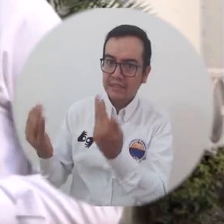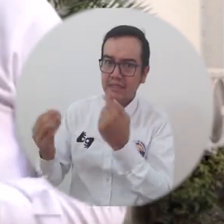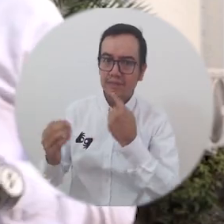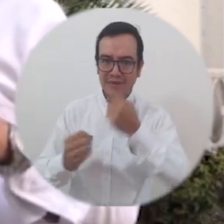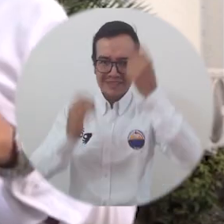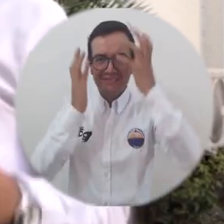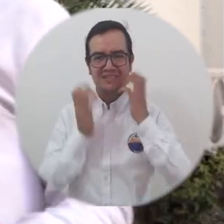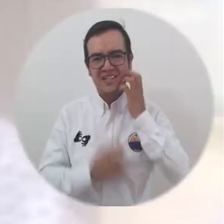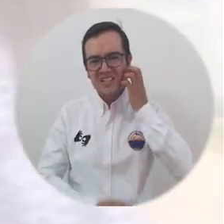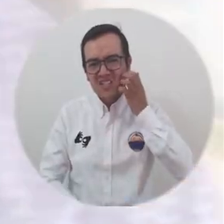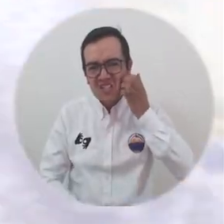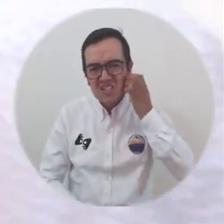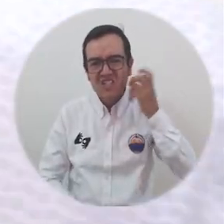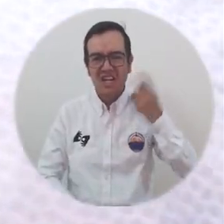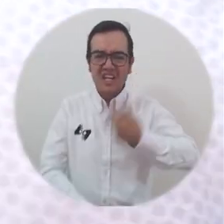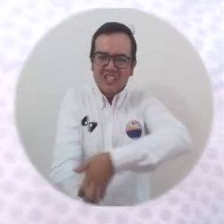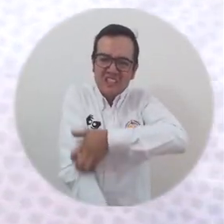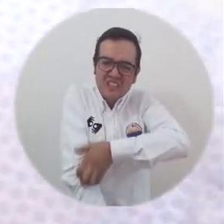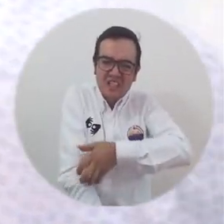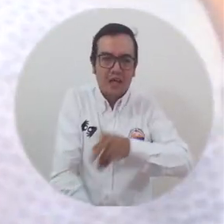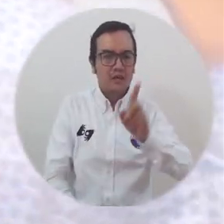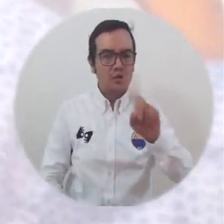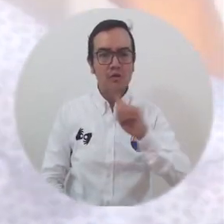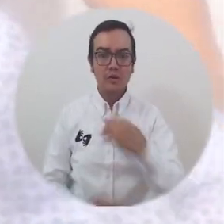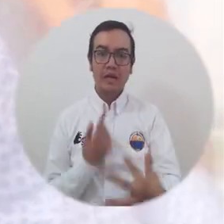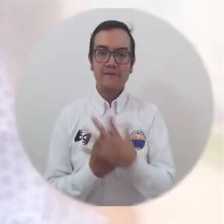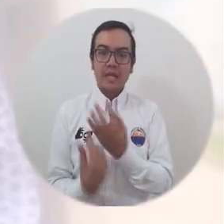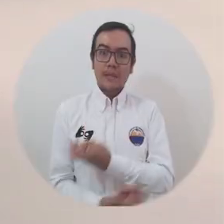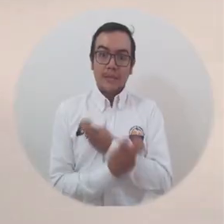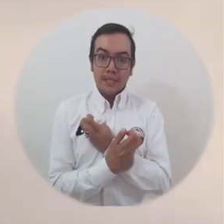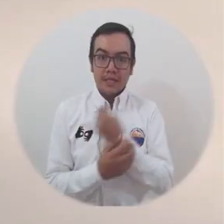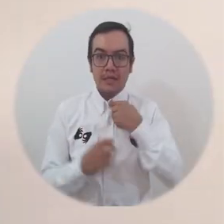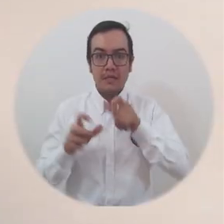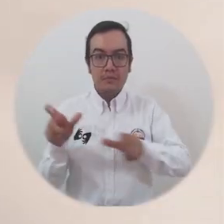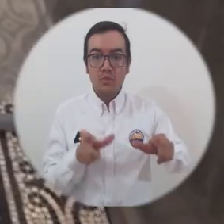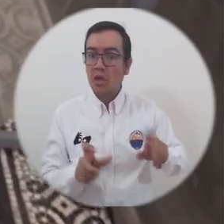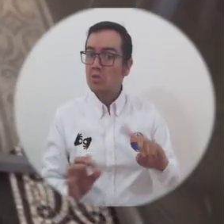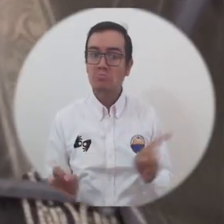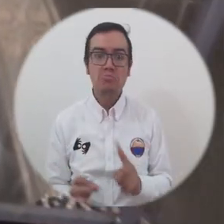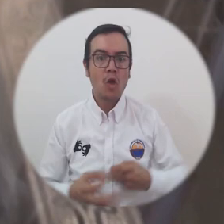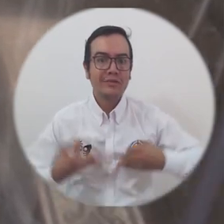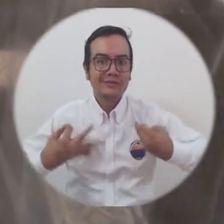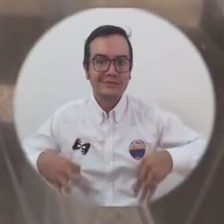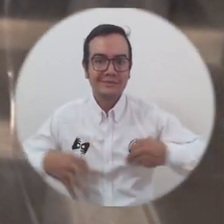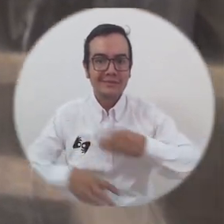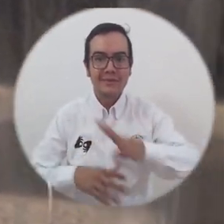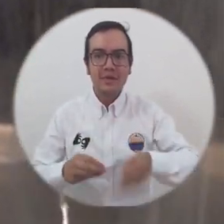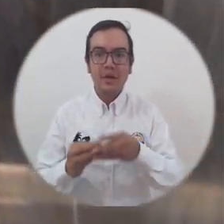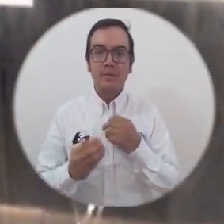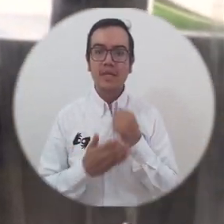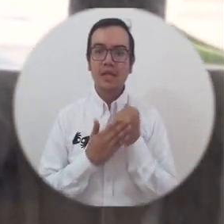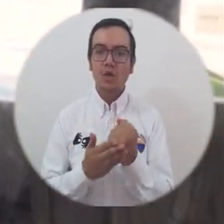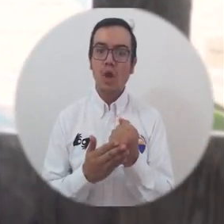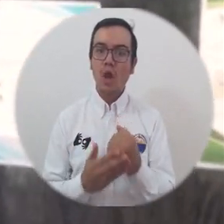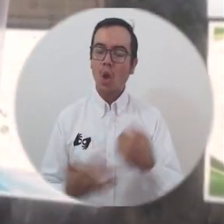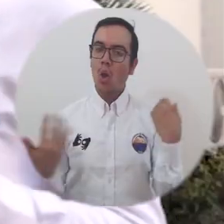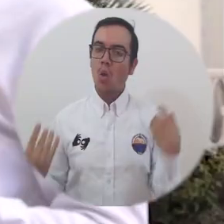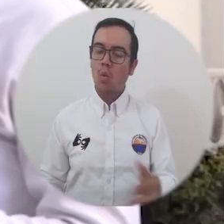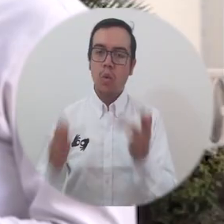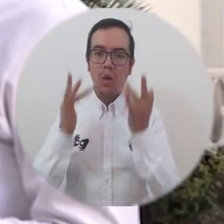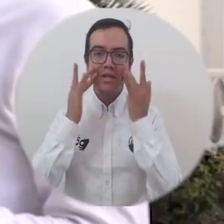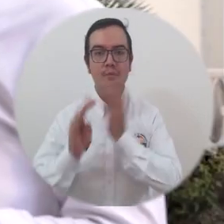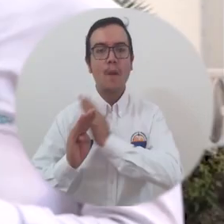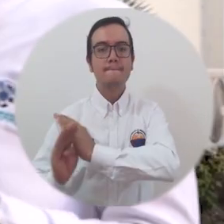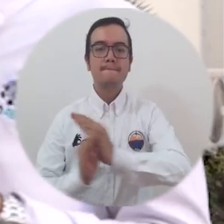utilizando, el cual no es corrosivo, no irrita la piel, no es nocivo para los seres humanos, es totalmente inocuo